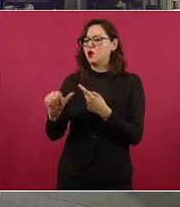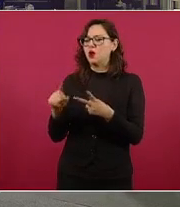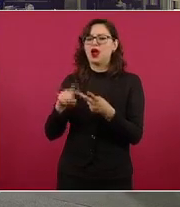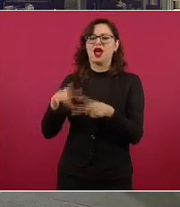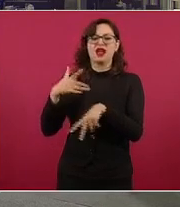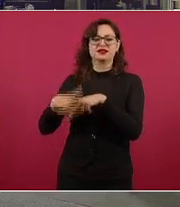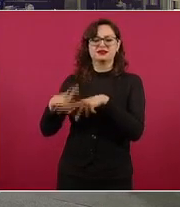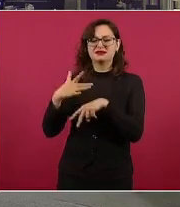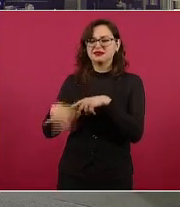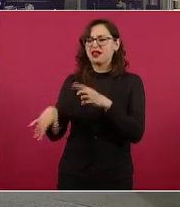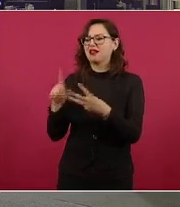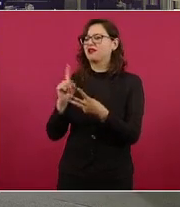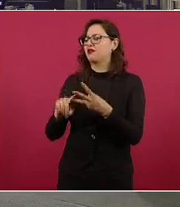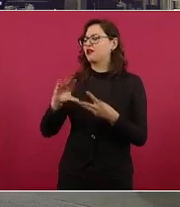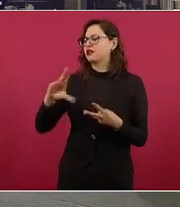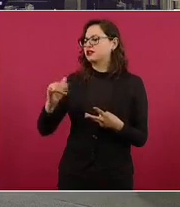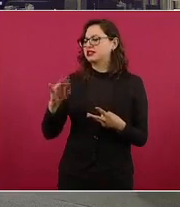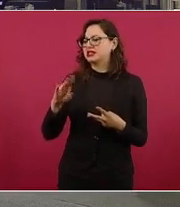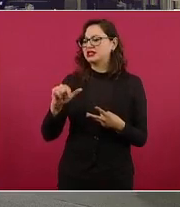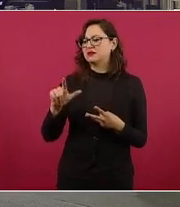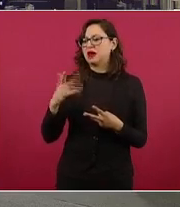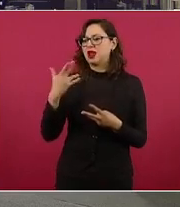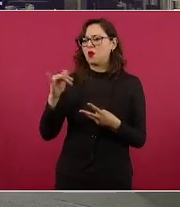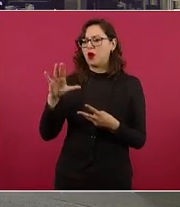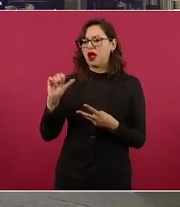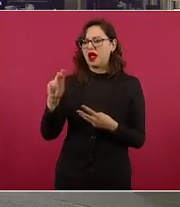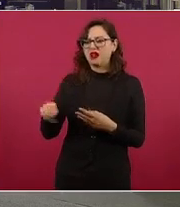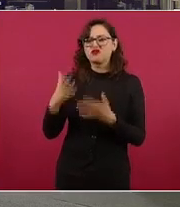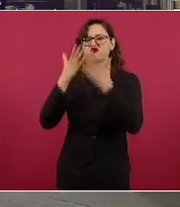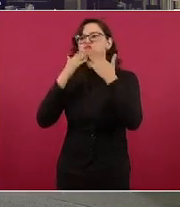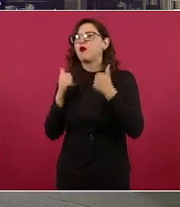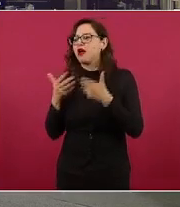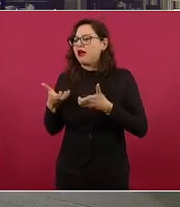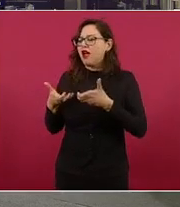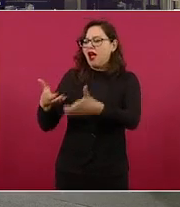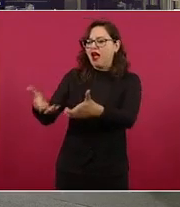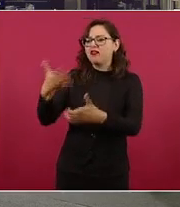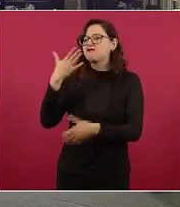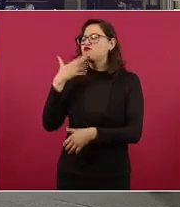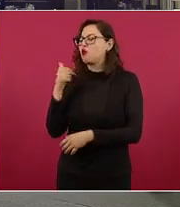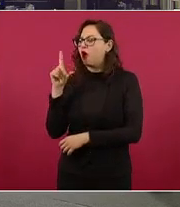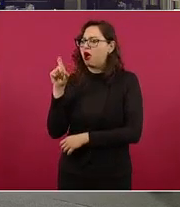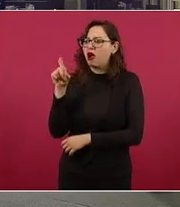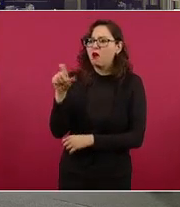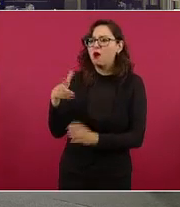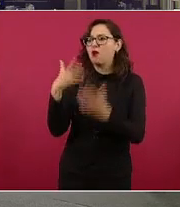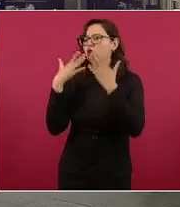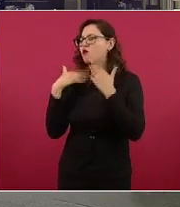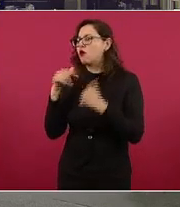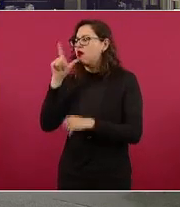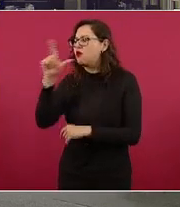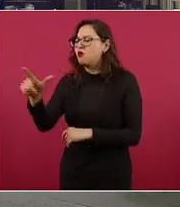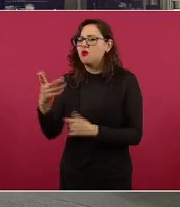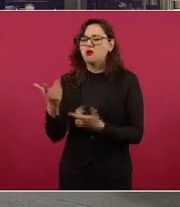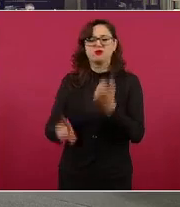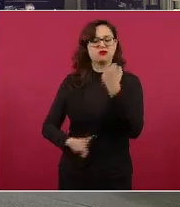sin servicios con problemas serios